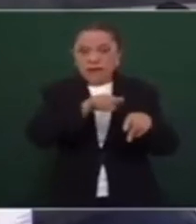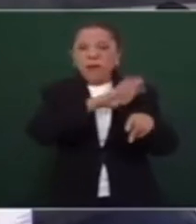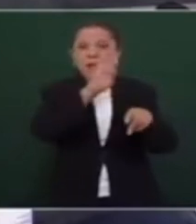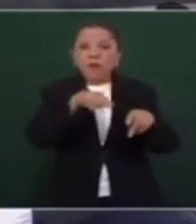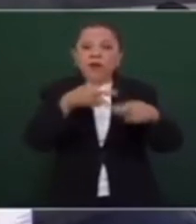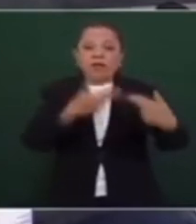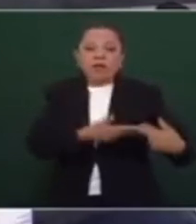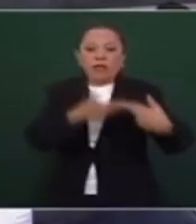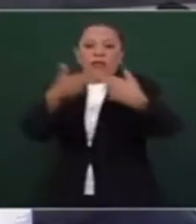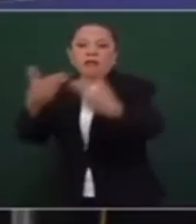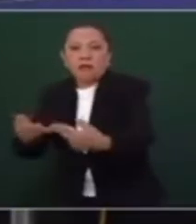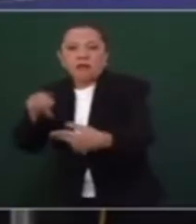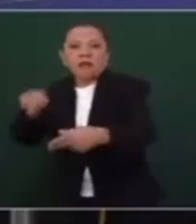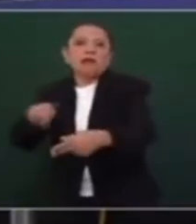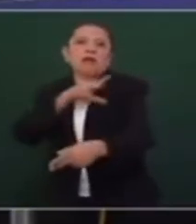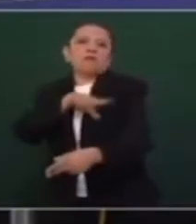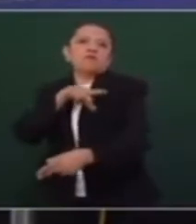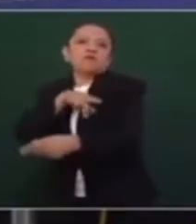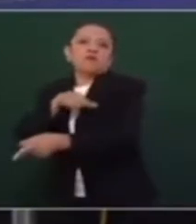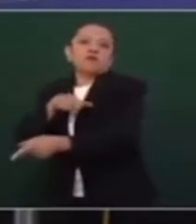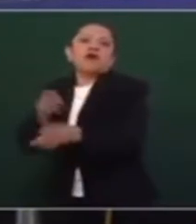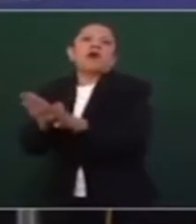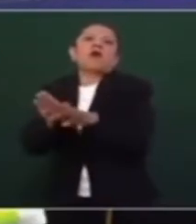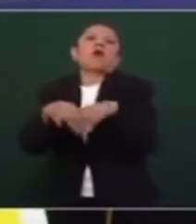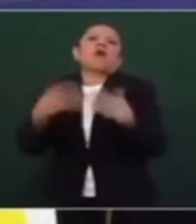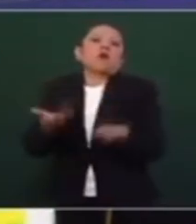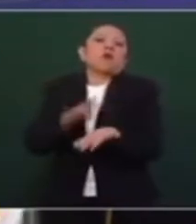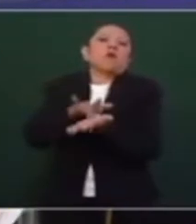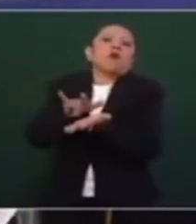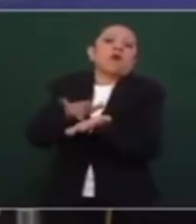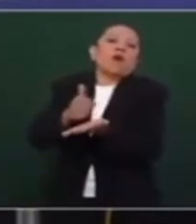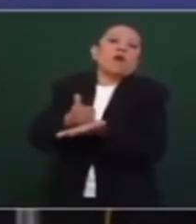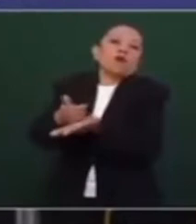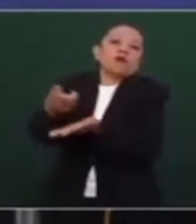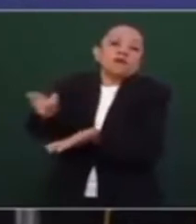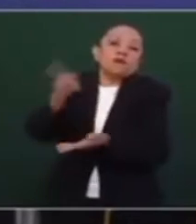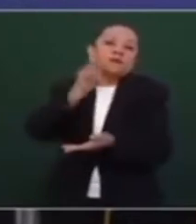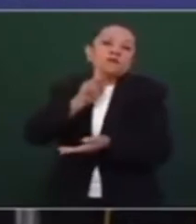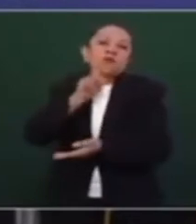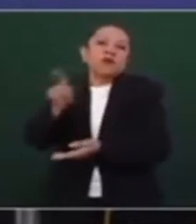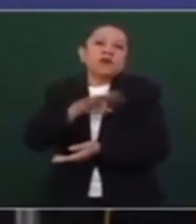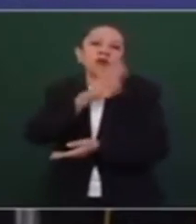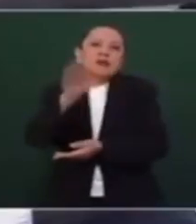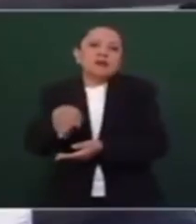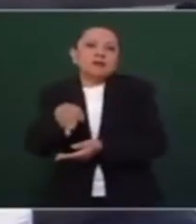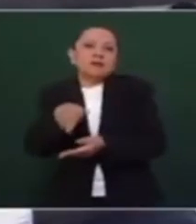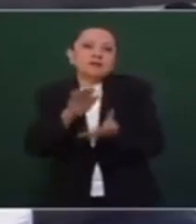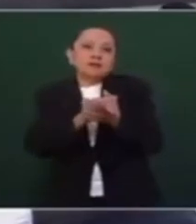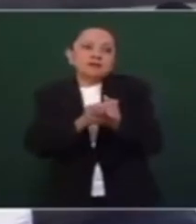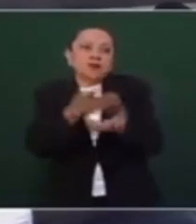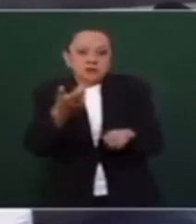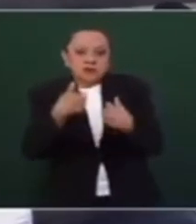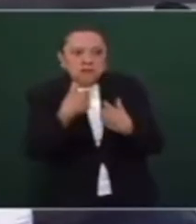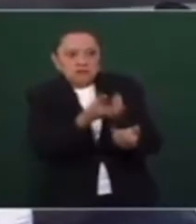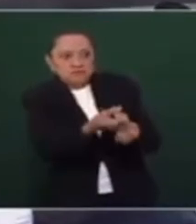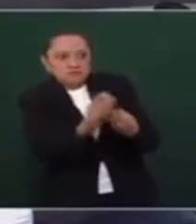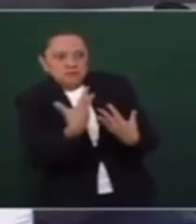policías y de trabajadores. ¿Se contemplará cómo ayudar a los municipios para solucionar esto? Bueno, pues habría que